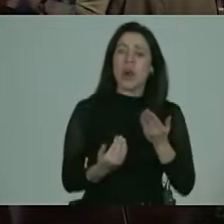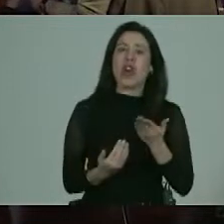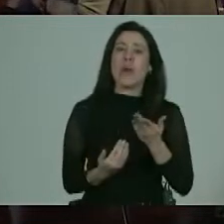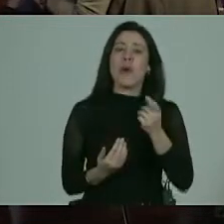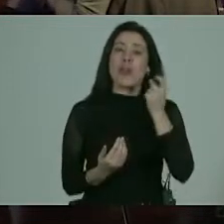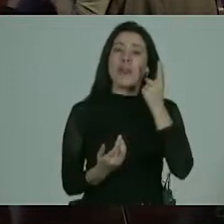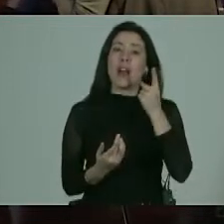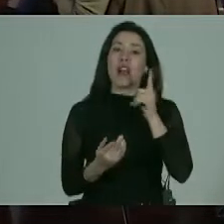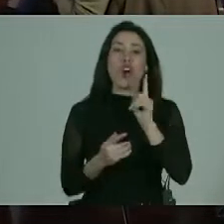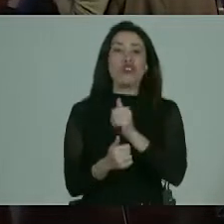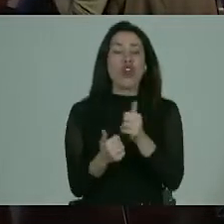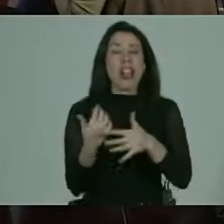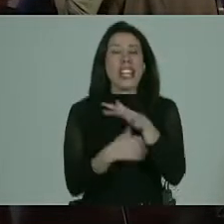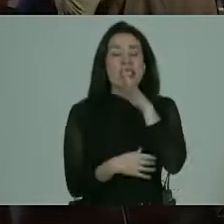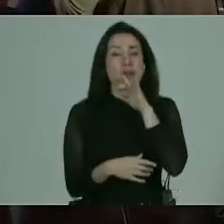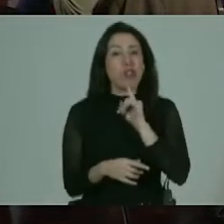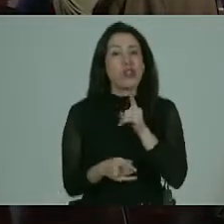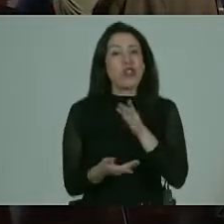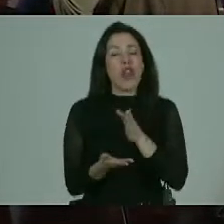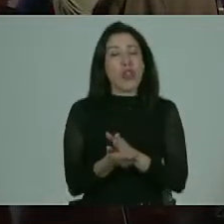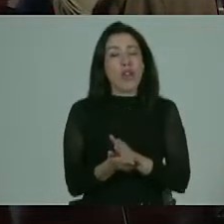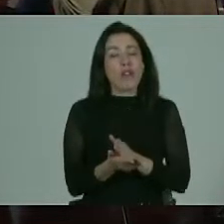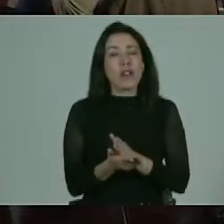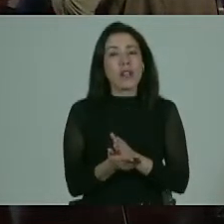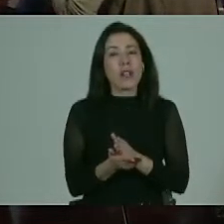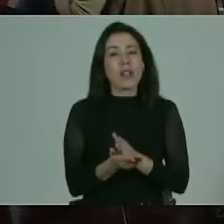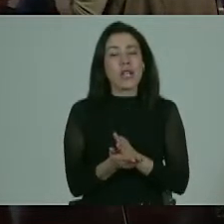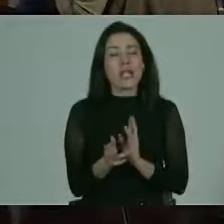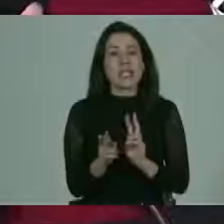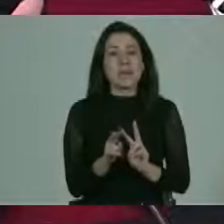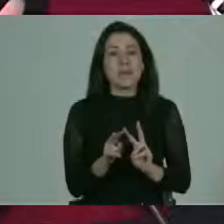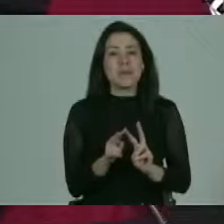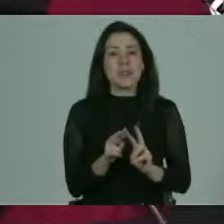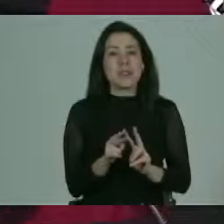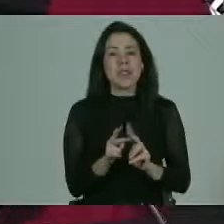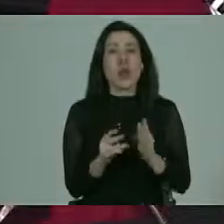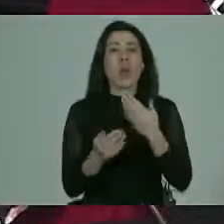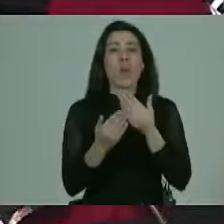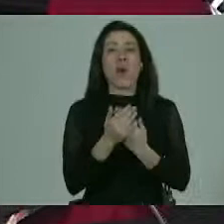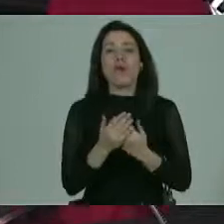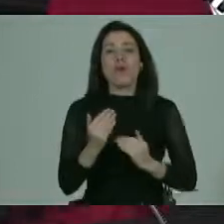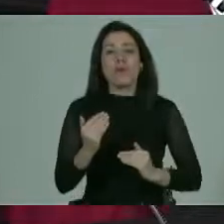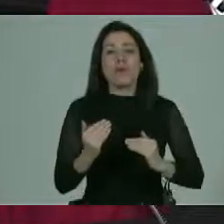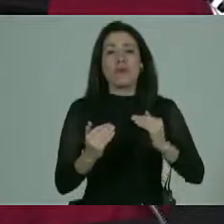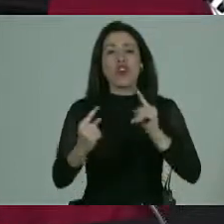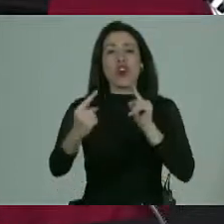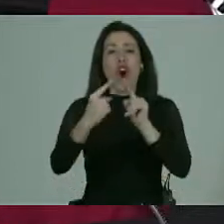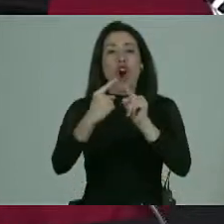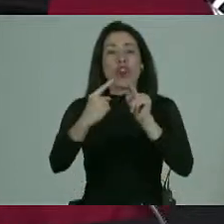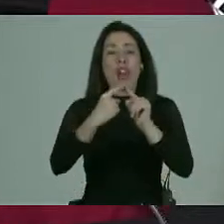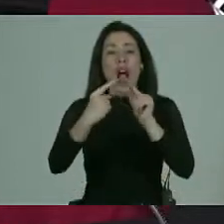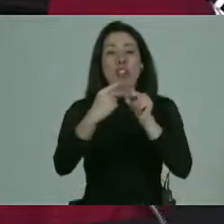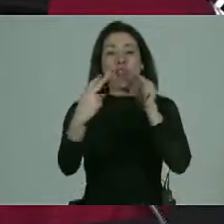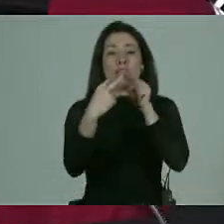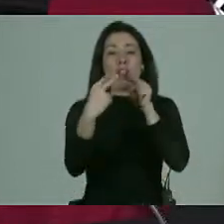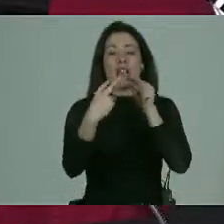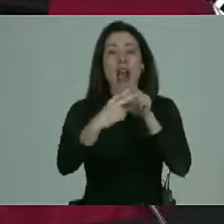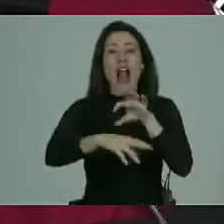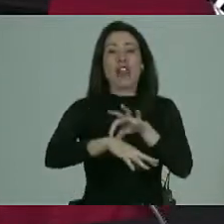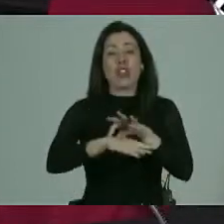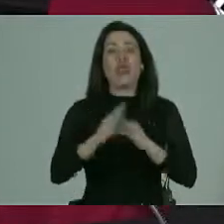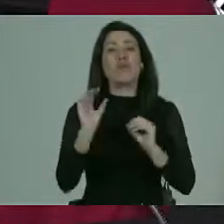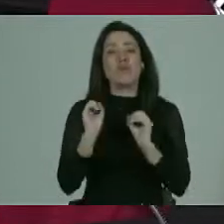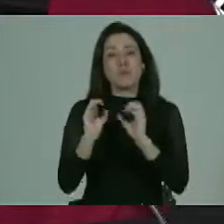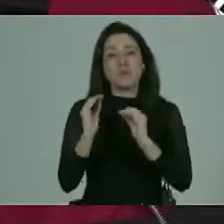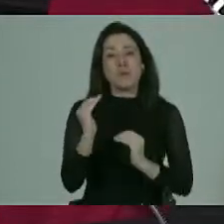no es una vez en 15 minutos sino que va a ser como en el trayecto de su contacto en la vida con el médico donde se va a tener que desarrollar esto